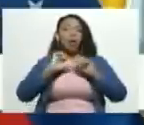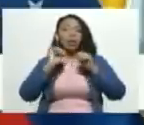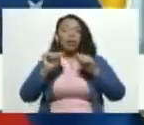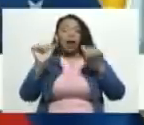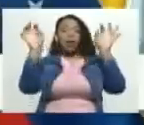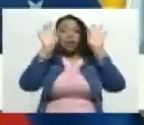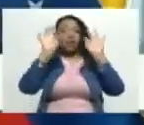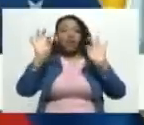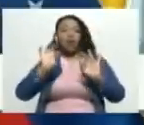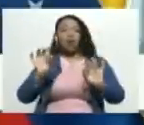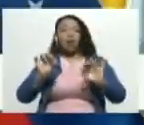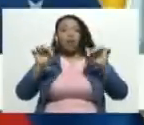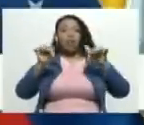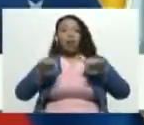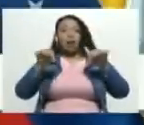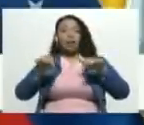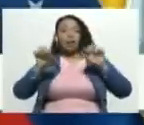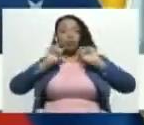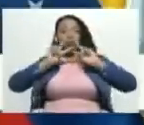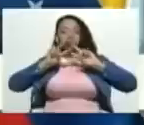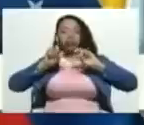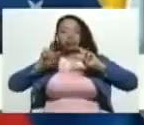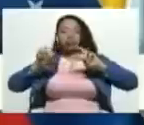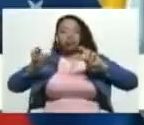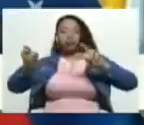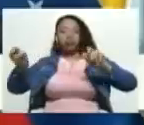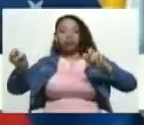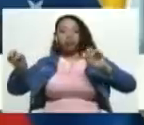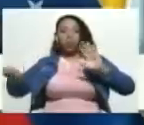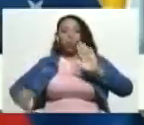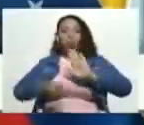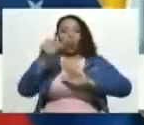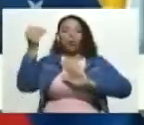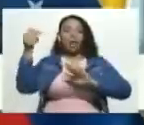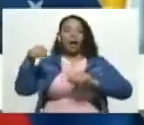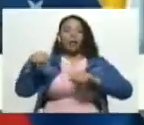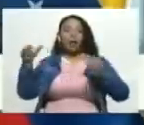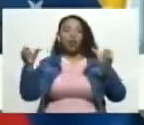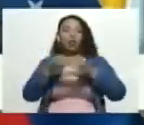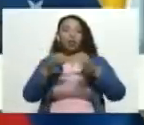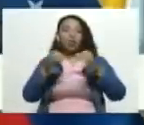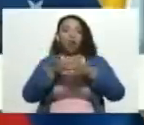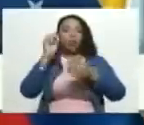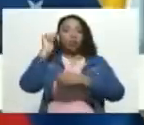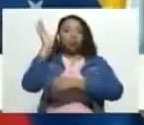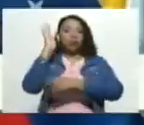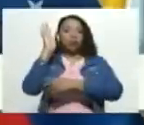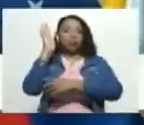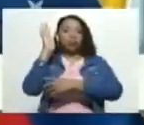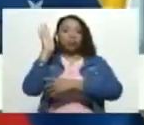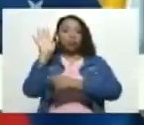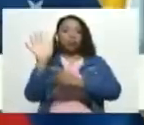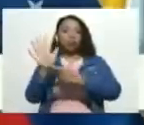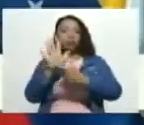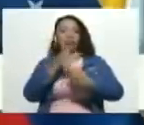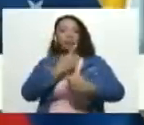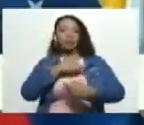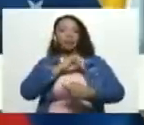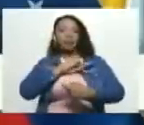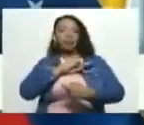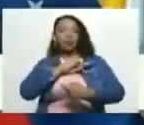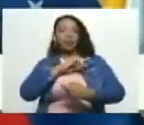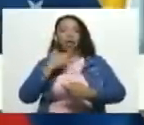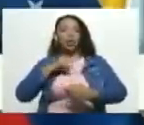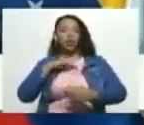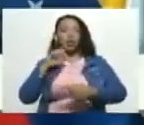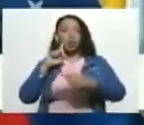de esta investigación en contra de esta comisión parlamentaria ficticia que la hemos